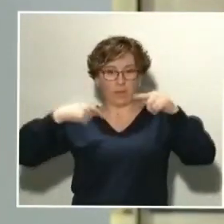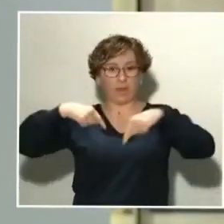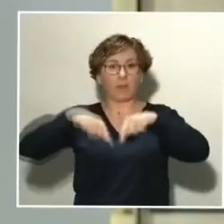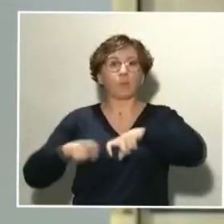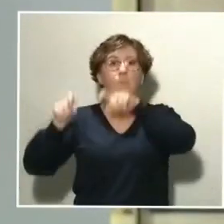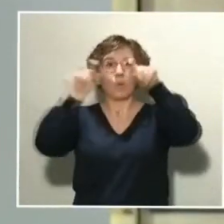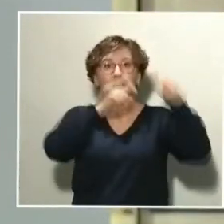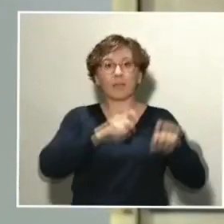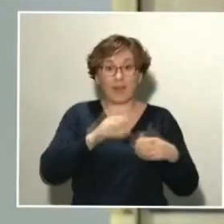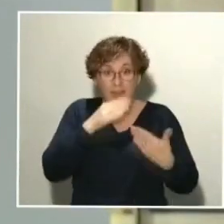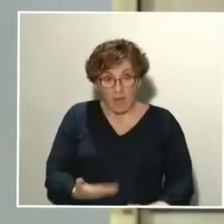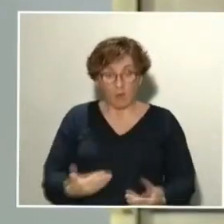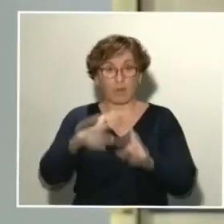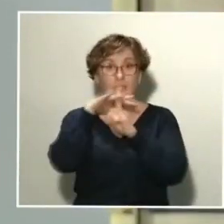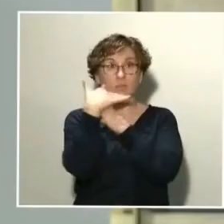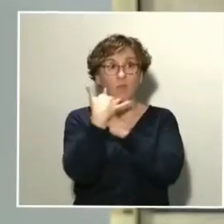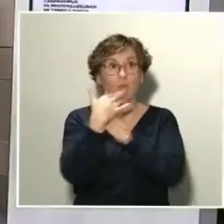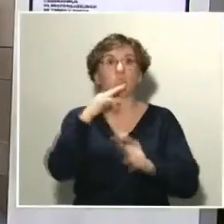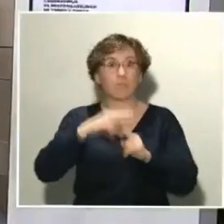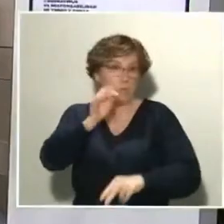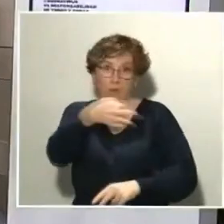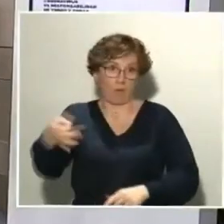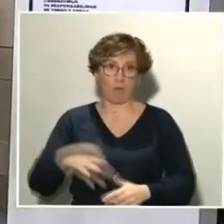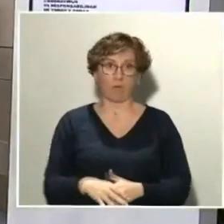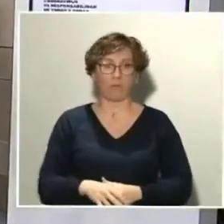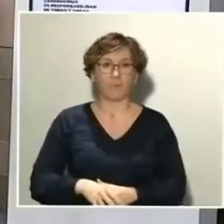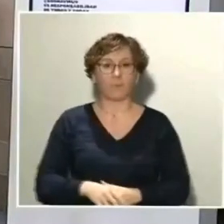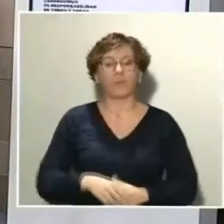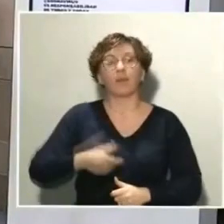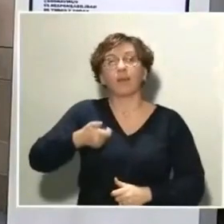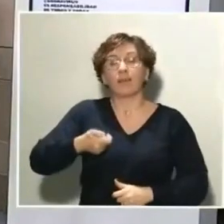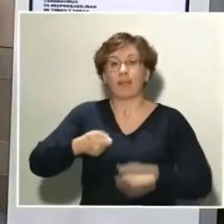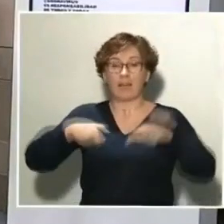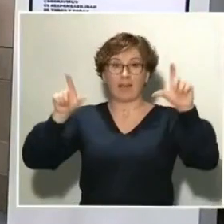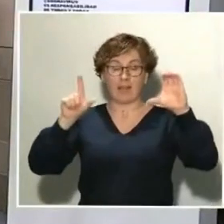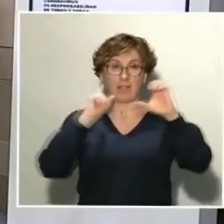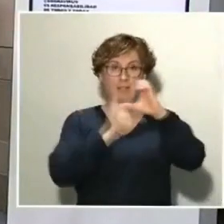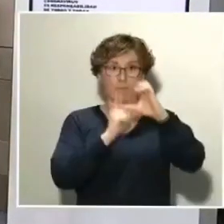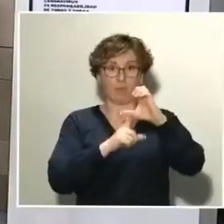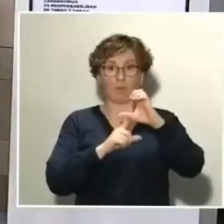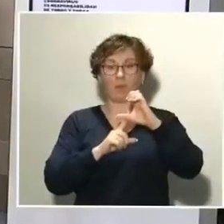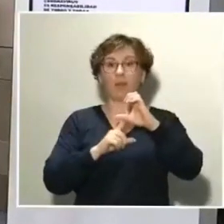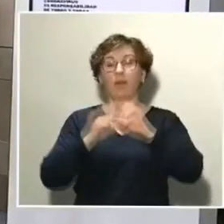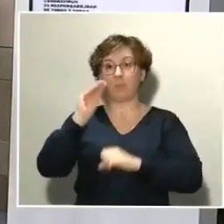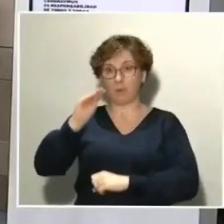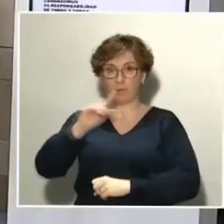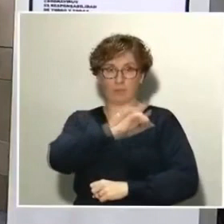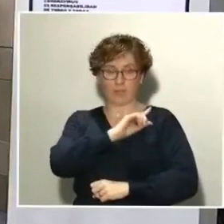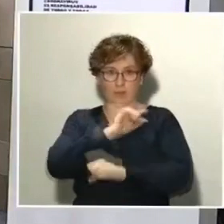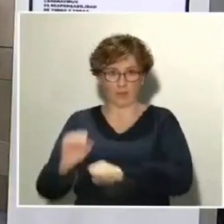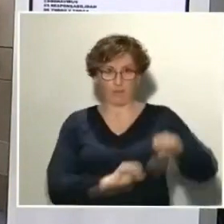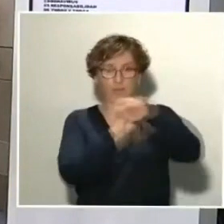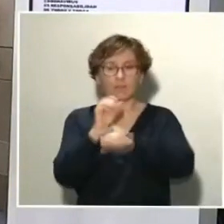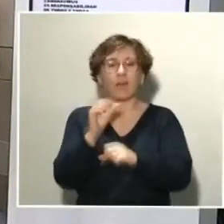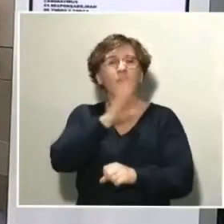actuales son las adecuadas. Canal Extremadura le pregunta al jefe del Estado Mayor de la Defensa. ¿Podría darnos más datos, si los tiene,